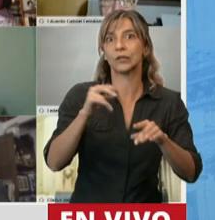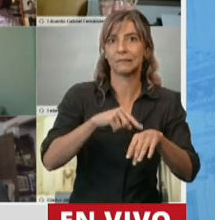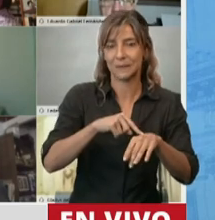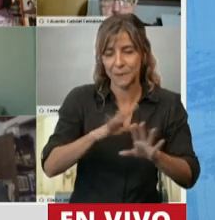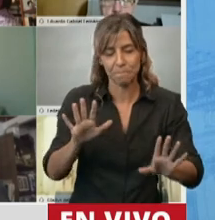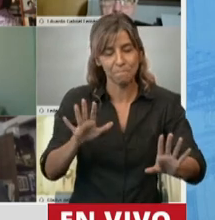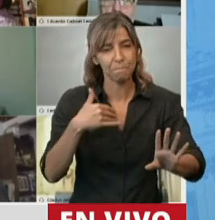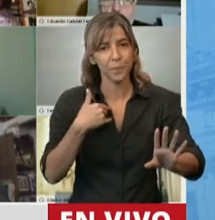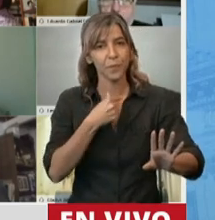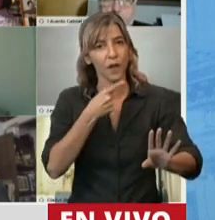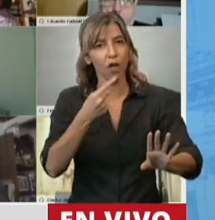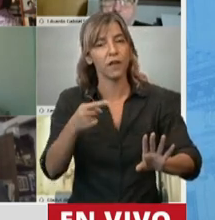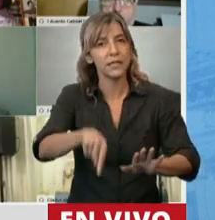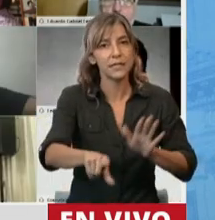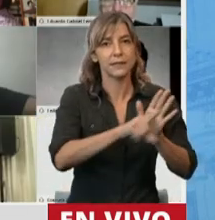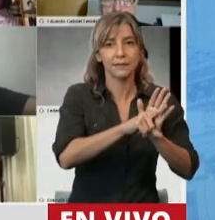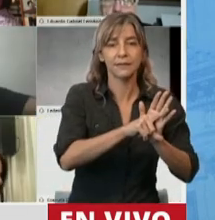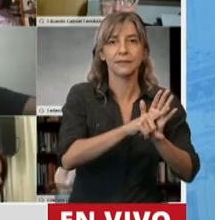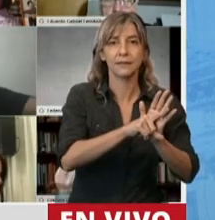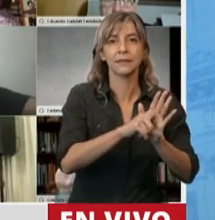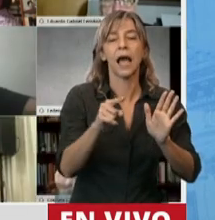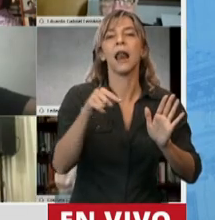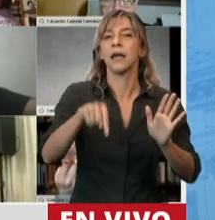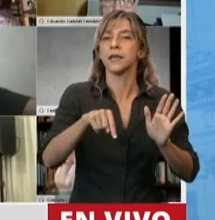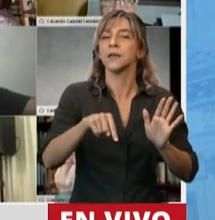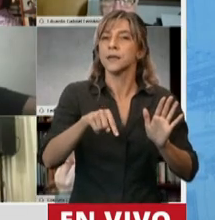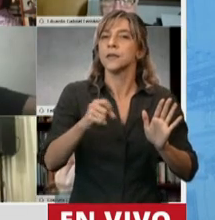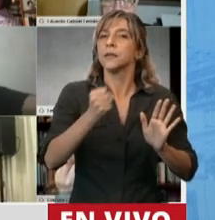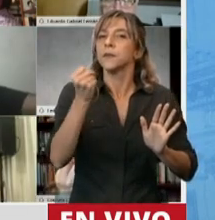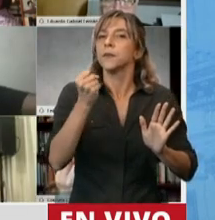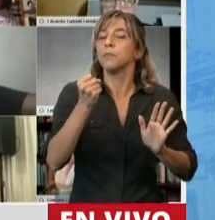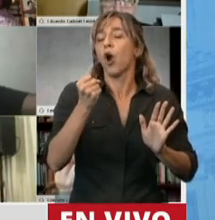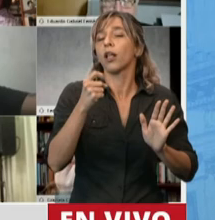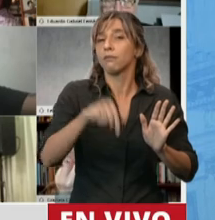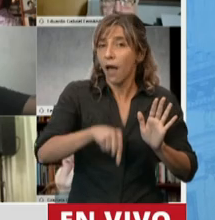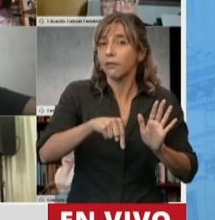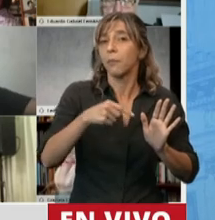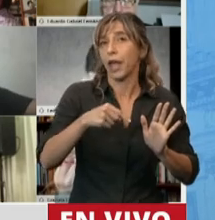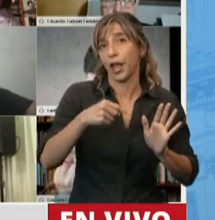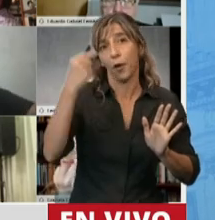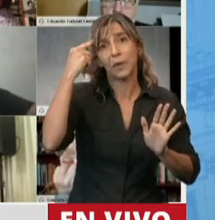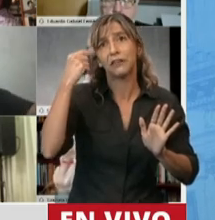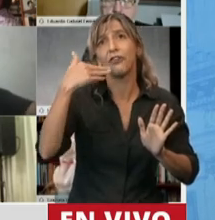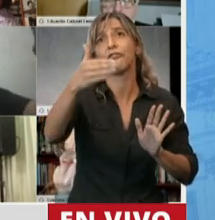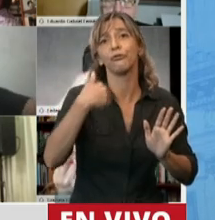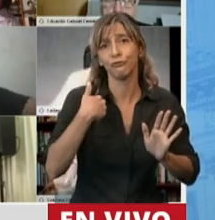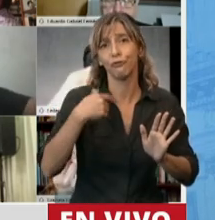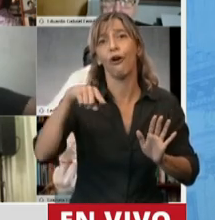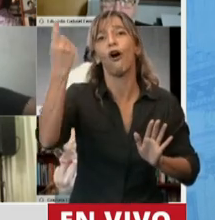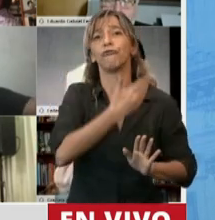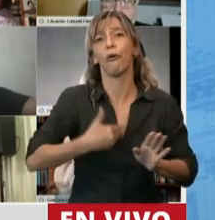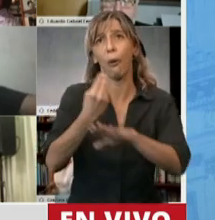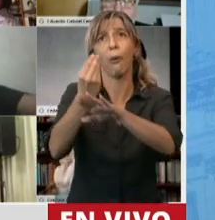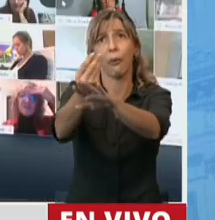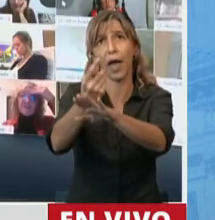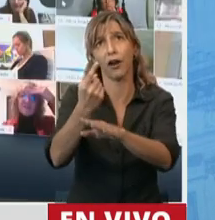la aplicación de esta ley le va a tocar a tres gestiones, tres periodos de gobierno. No sé si tres gobiernos distintos, eso ya dirá la gente dentro de